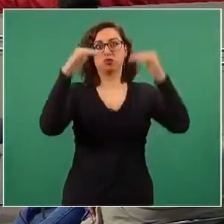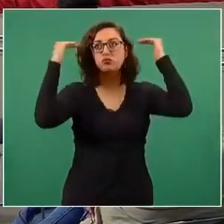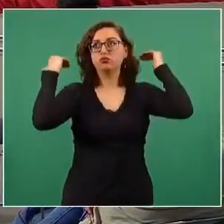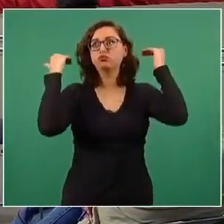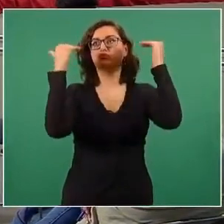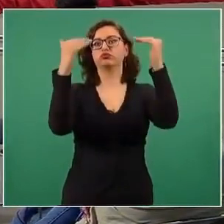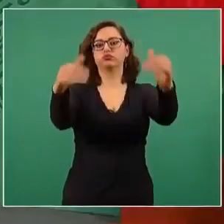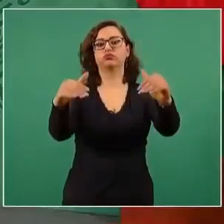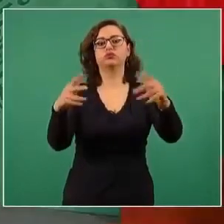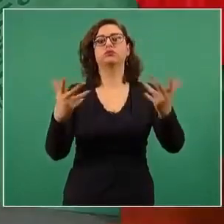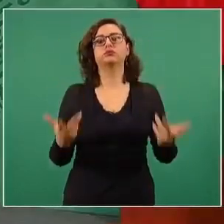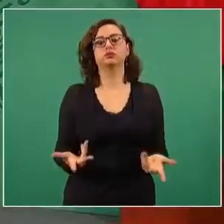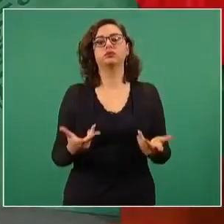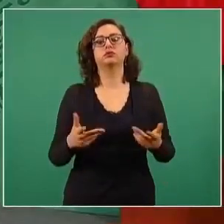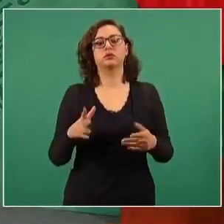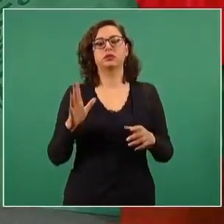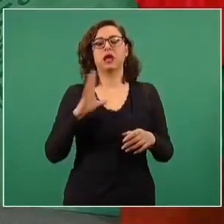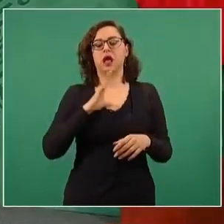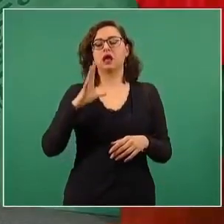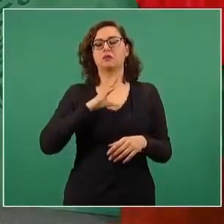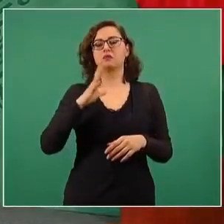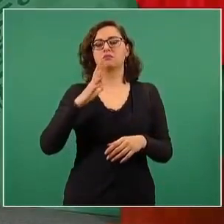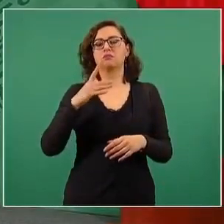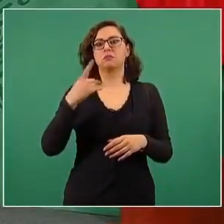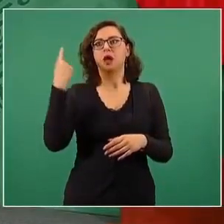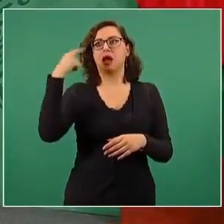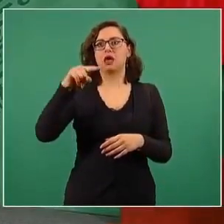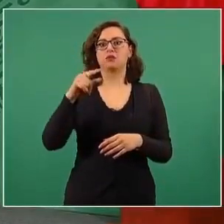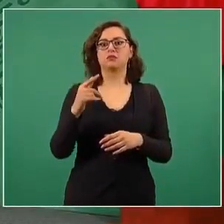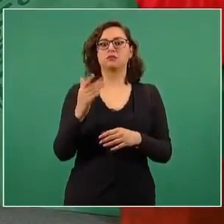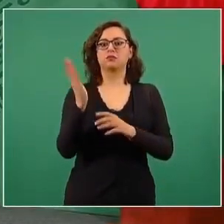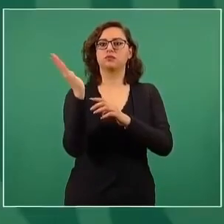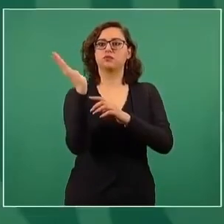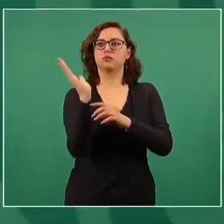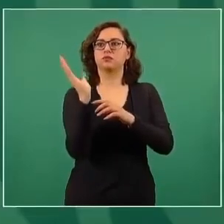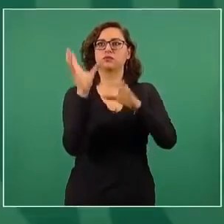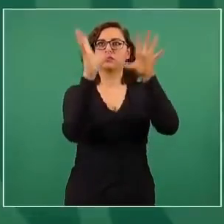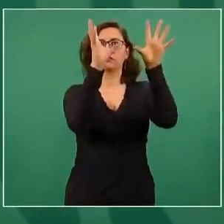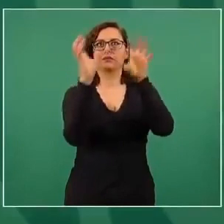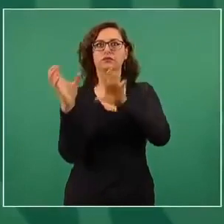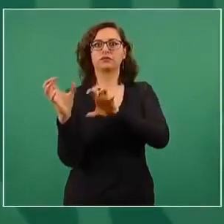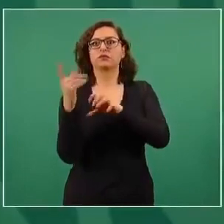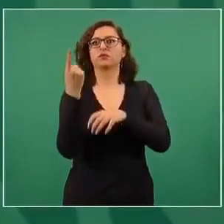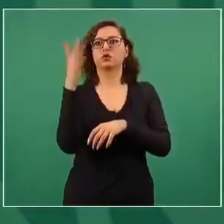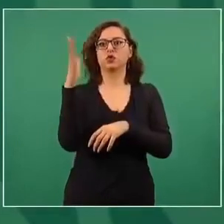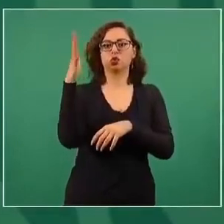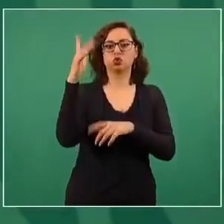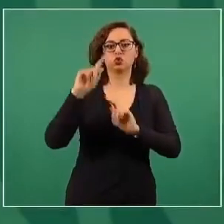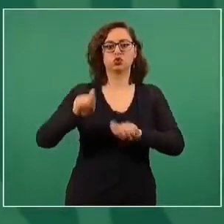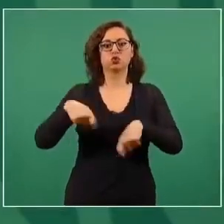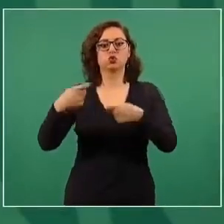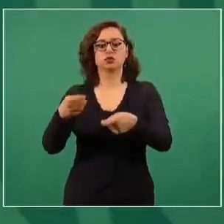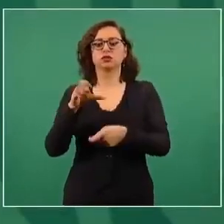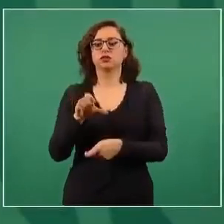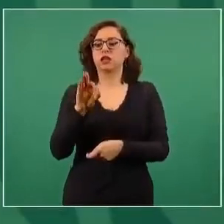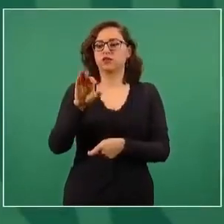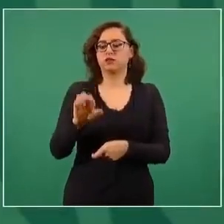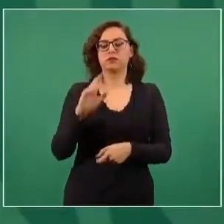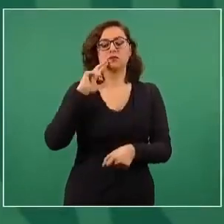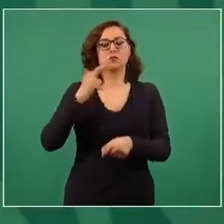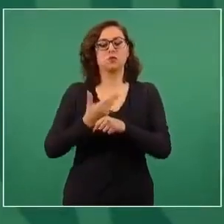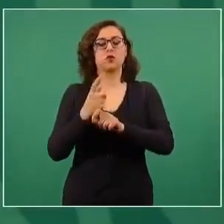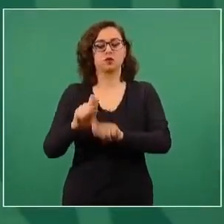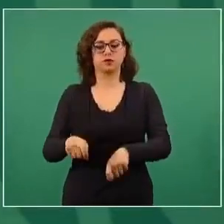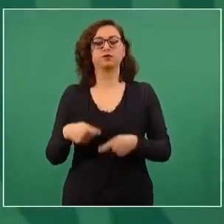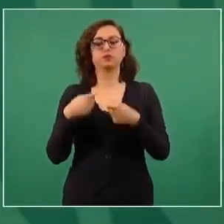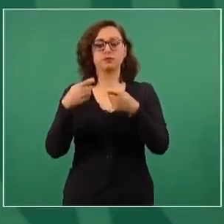megawatts de capacidad instalada y que va a operar la Comisión Federal de Electricidad. Así que es parte. Y quiero, si me permiten,